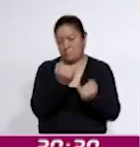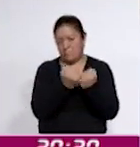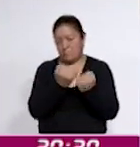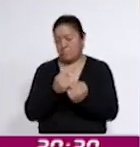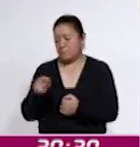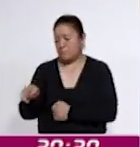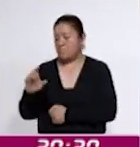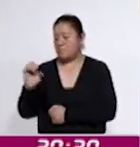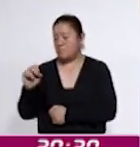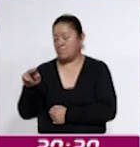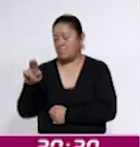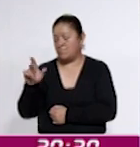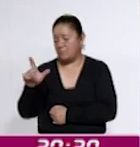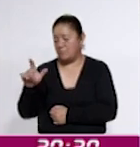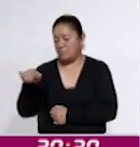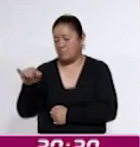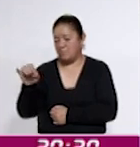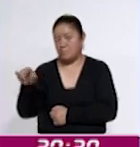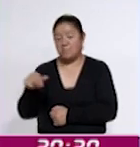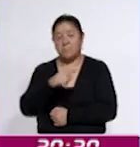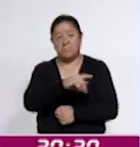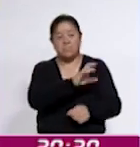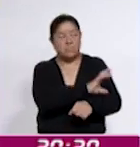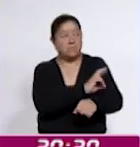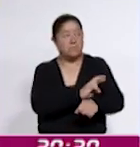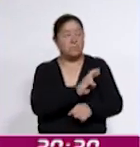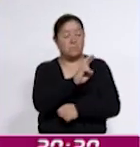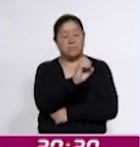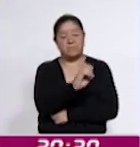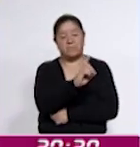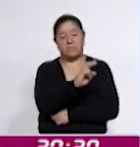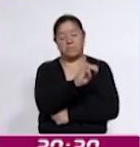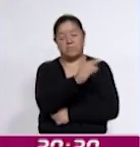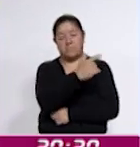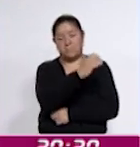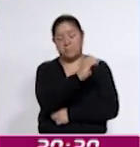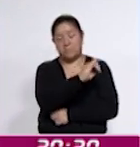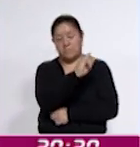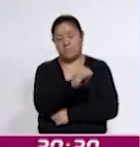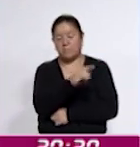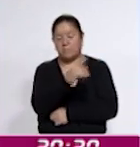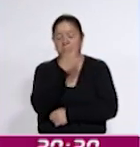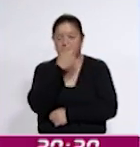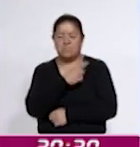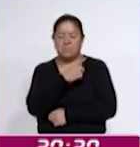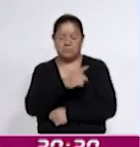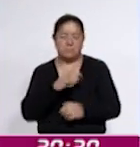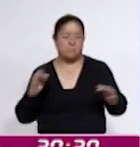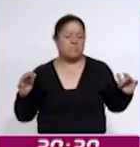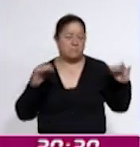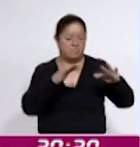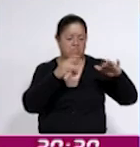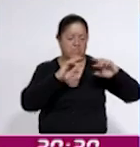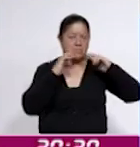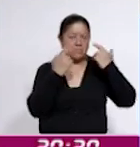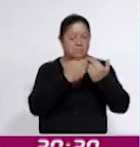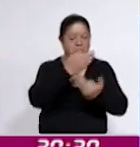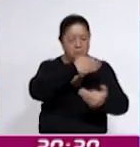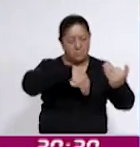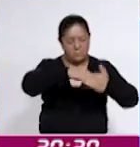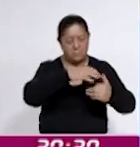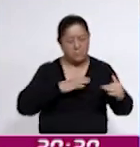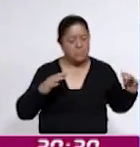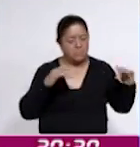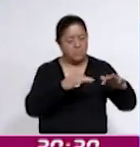Licenciatura de Artes Visuales de la UAT, Rodrigo Juárez, destacó que el coloquio reunirá estudiantes, docentes y artistas de diversas latitudes para